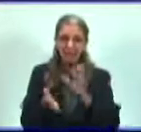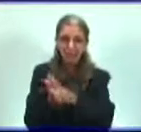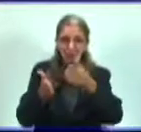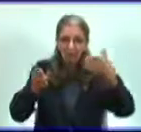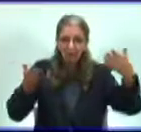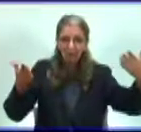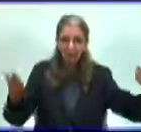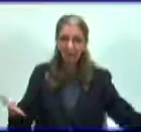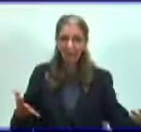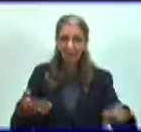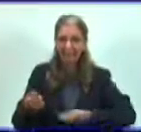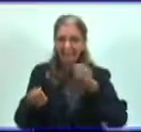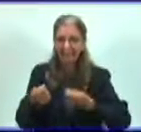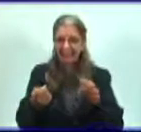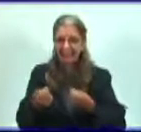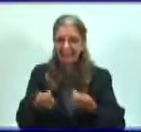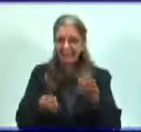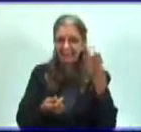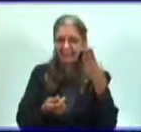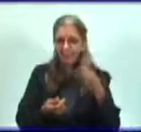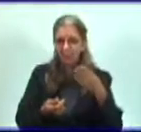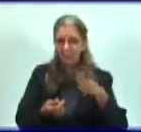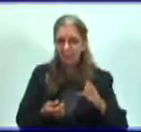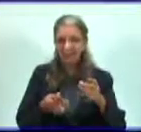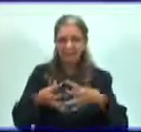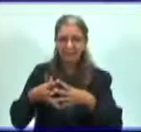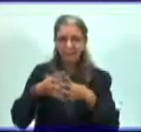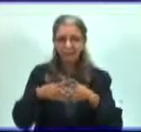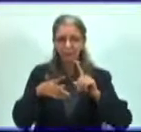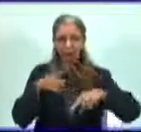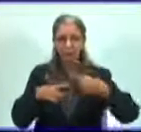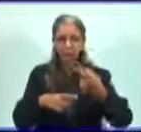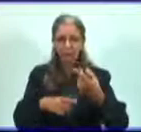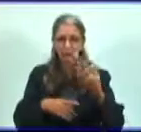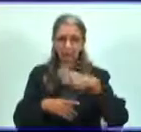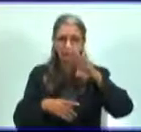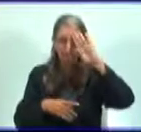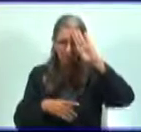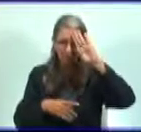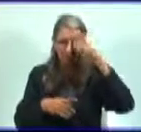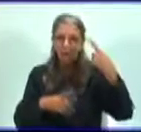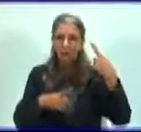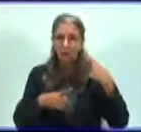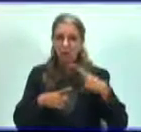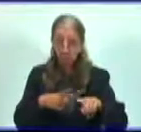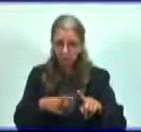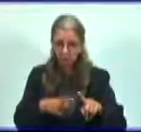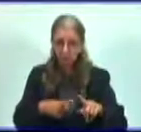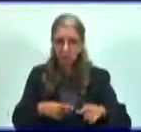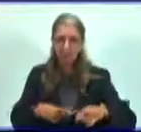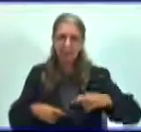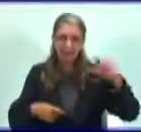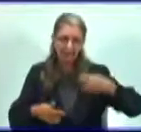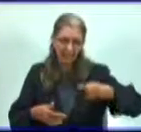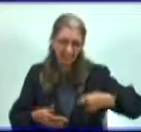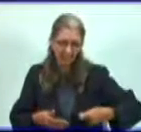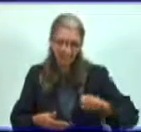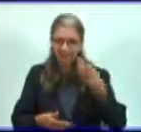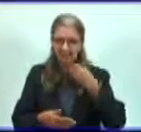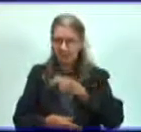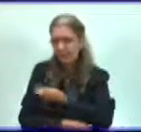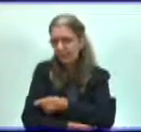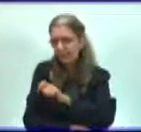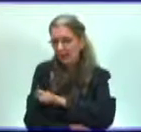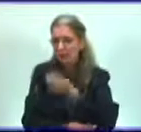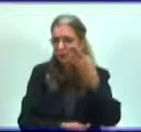Estados Unidos contra Cuba. Y hay otro tabloide que recibe el nombre de demanda del pueblo de Cuba